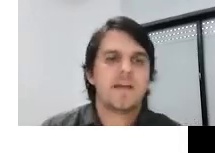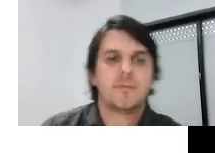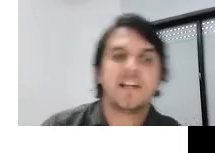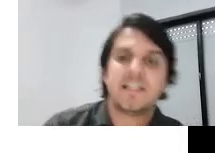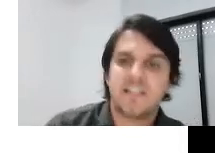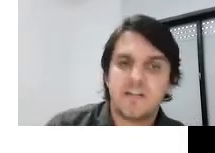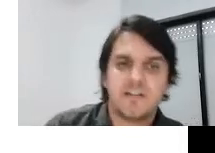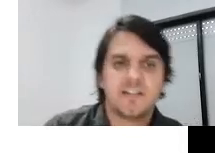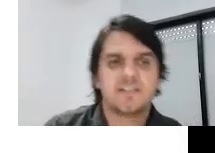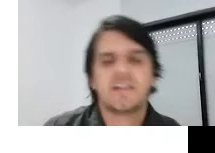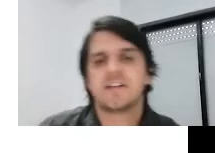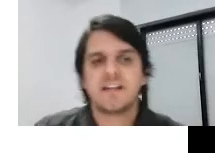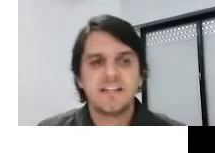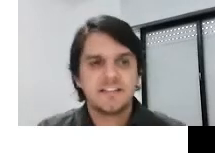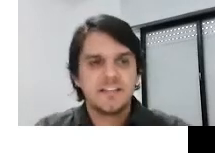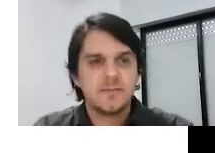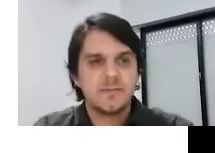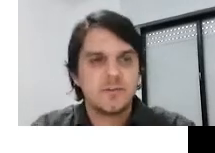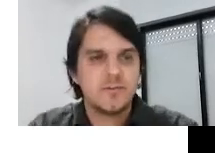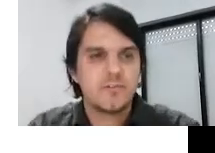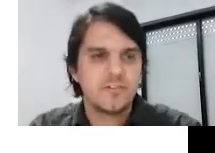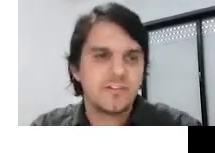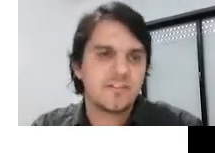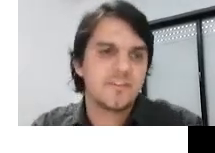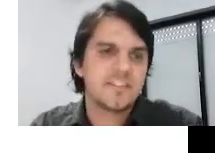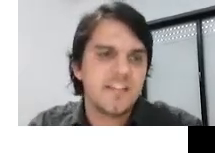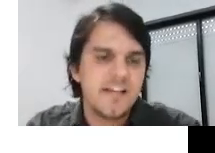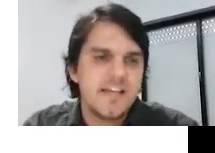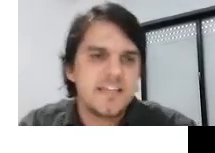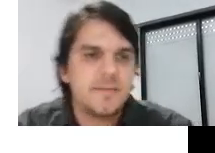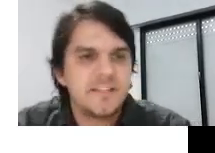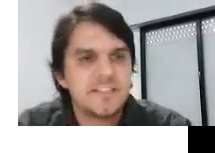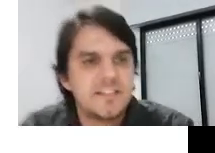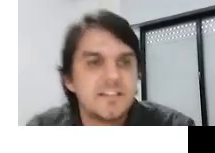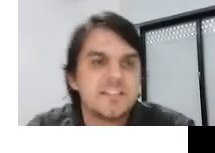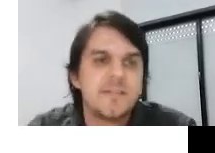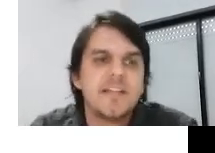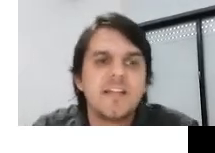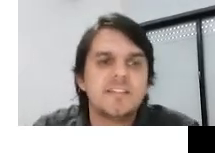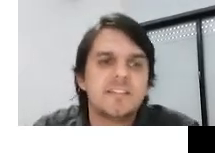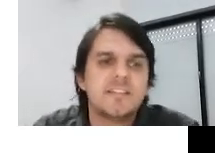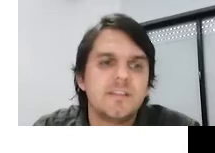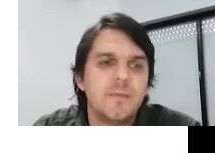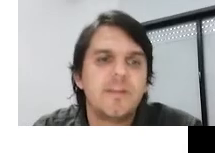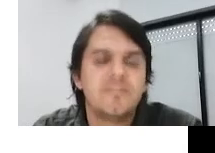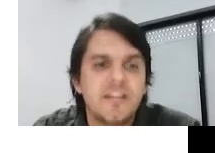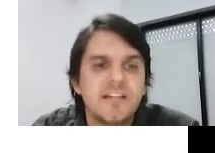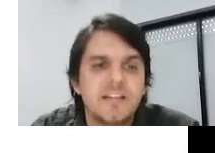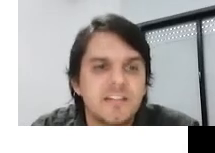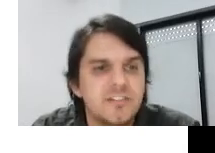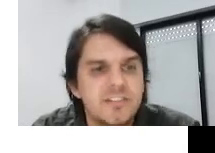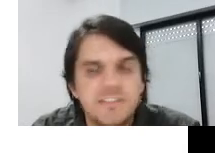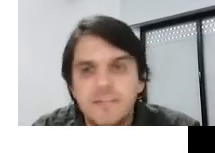poder analizarla una vez que esta realidad está representada y a partir del examen y análisis planificar